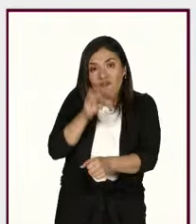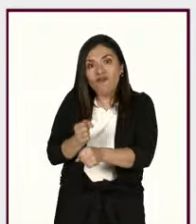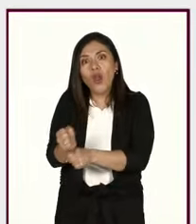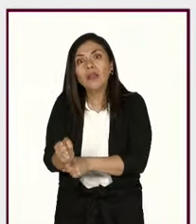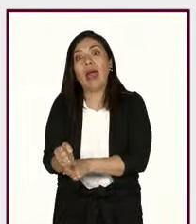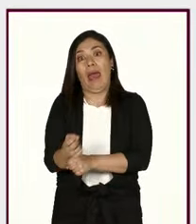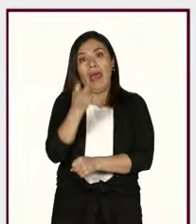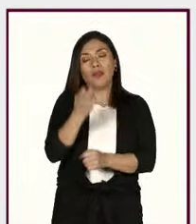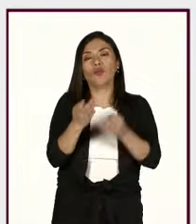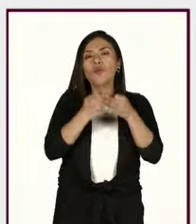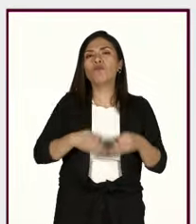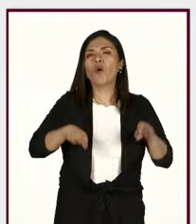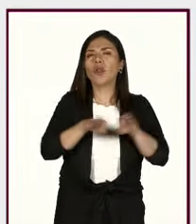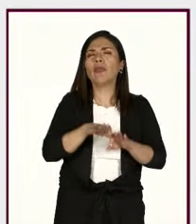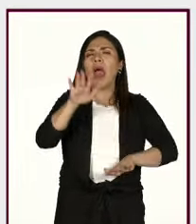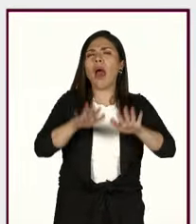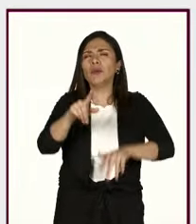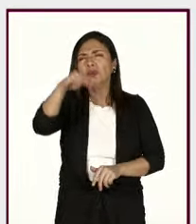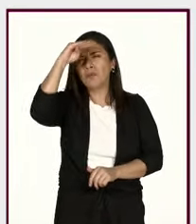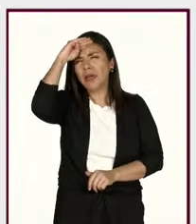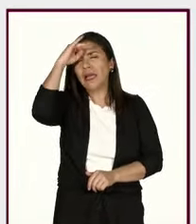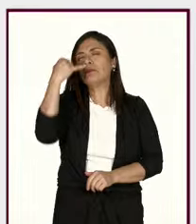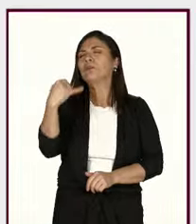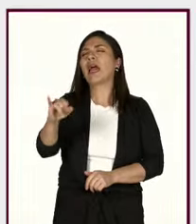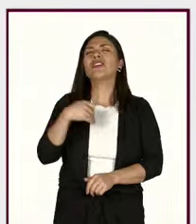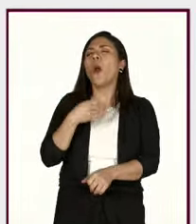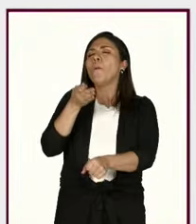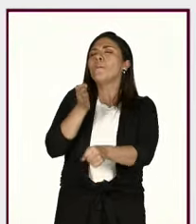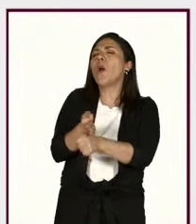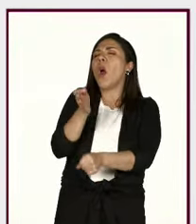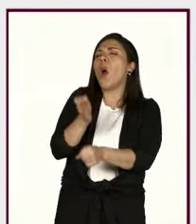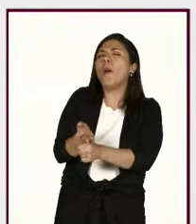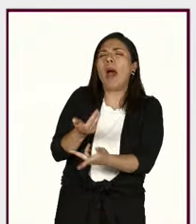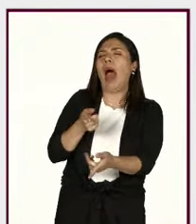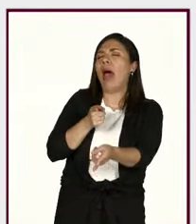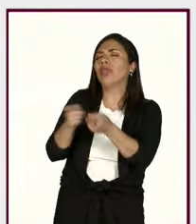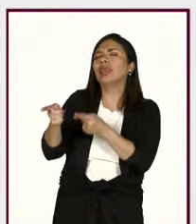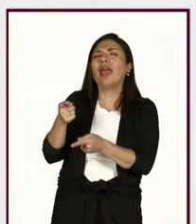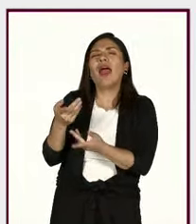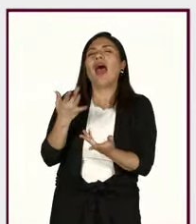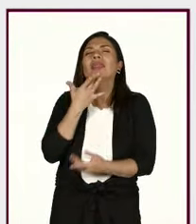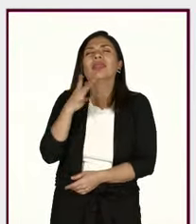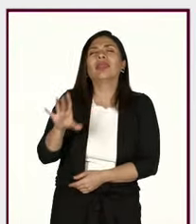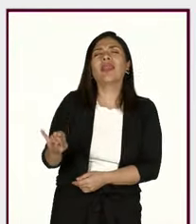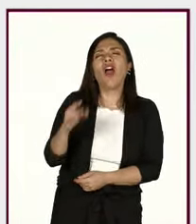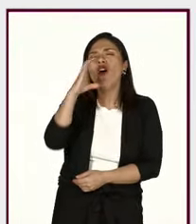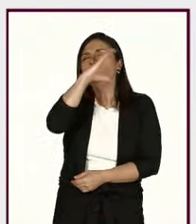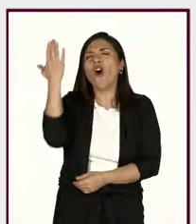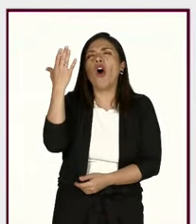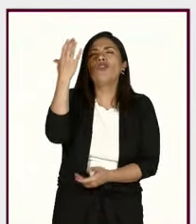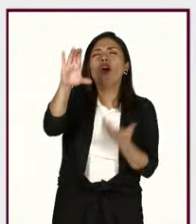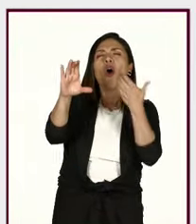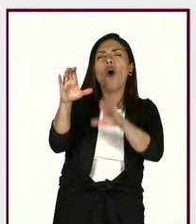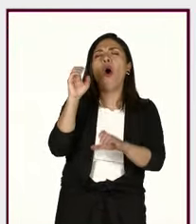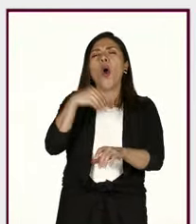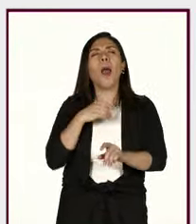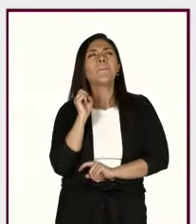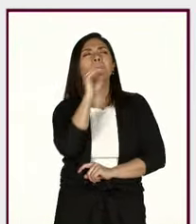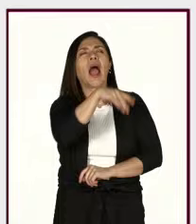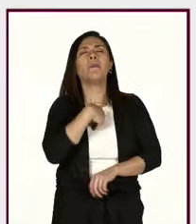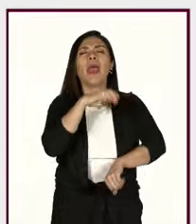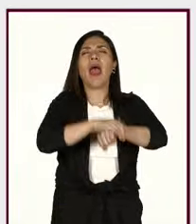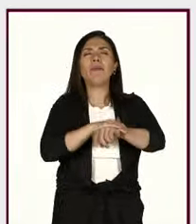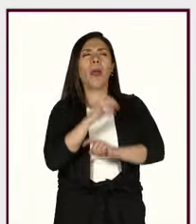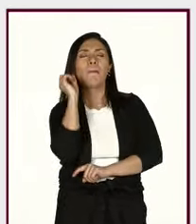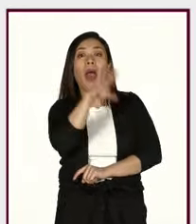que lo que podría parecer un chiste o una broma compartir subir una foto mandárselo a mi amigo puede